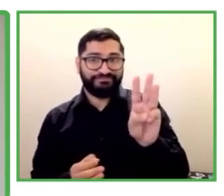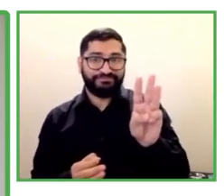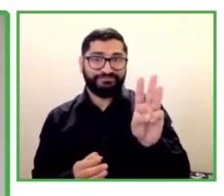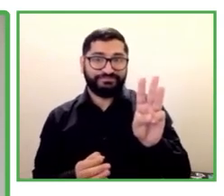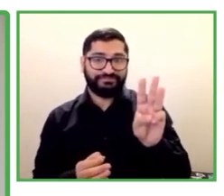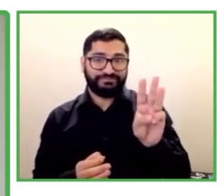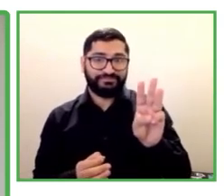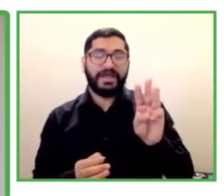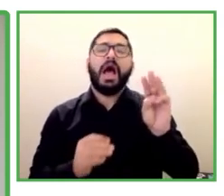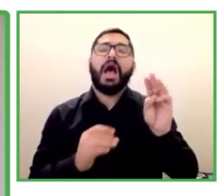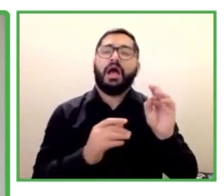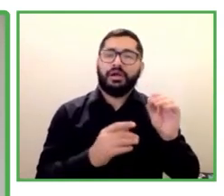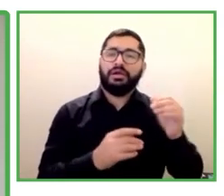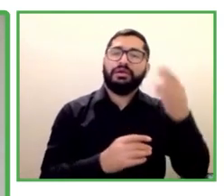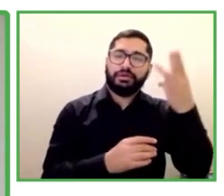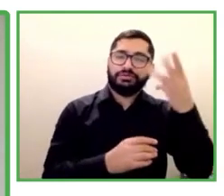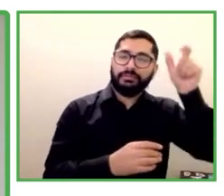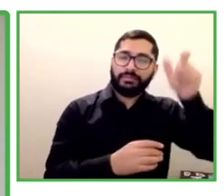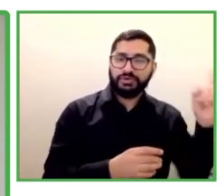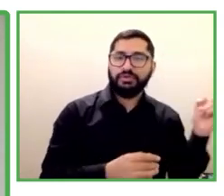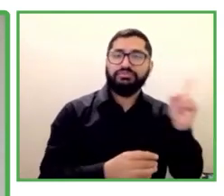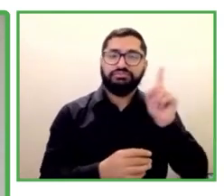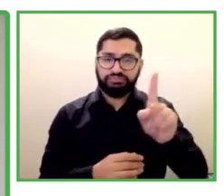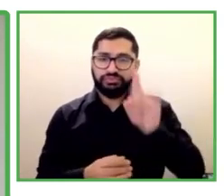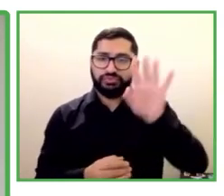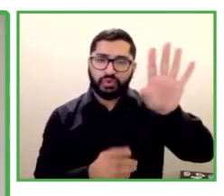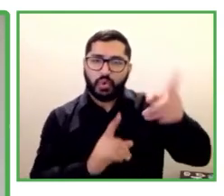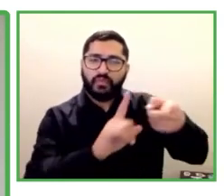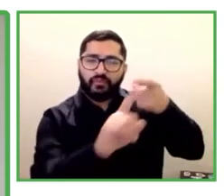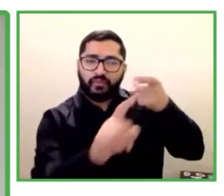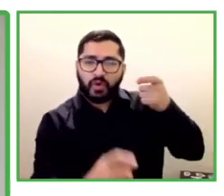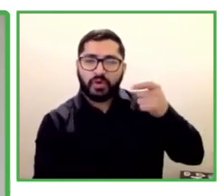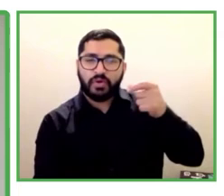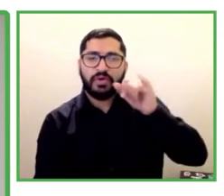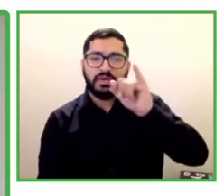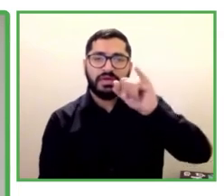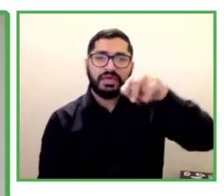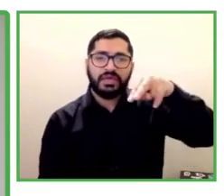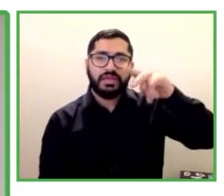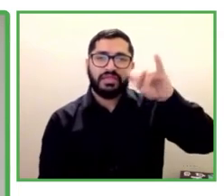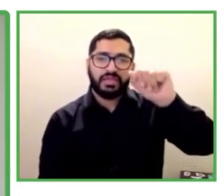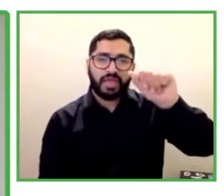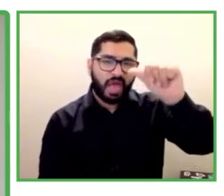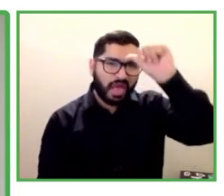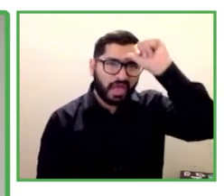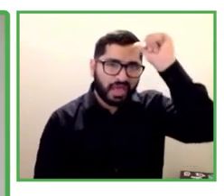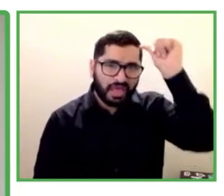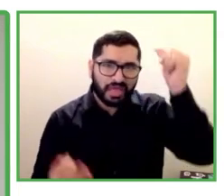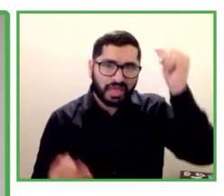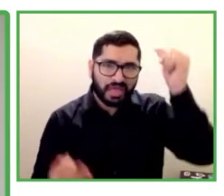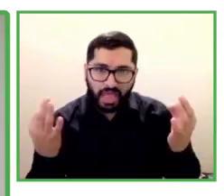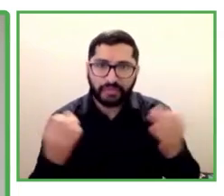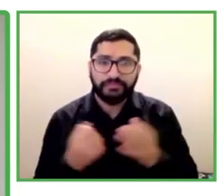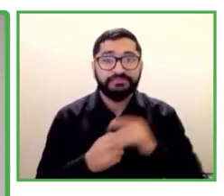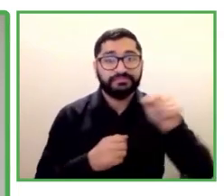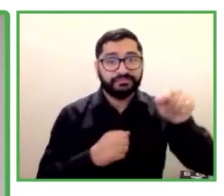bienvenida a Mirajinó. Ella es la fundadora de Youth for Jobs, que es ahora una